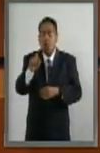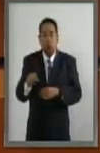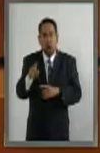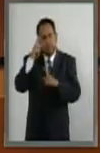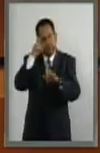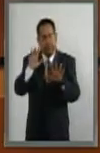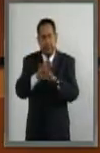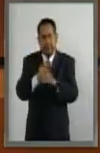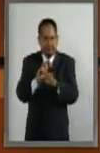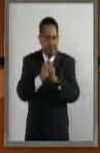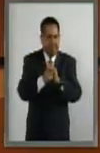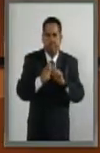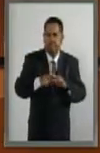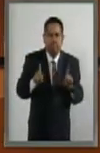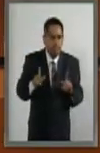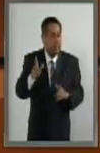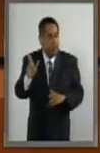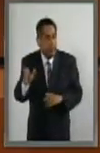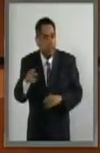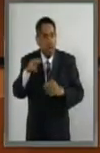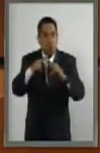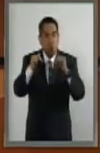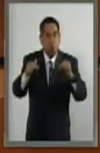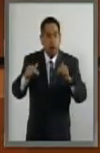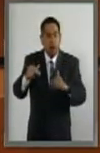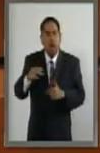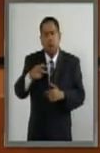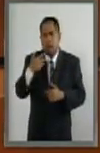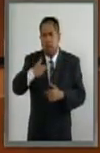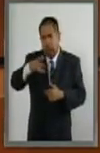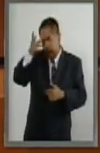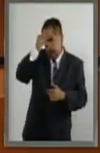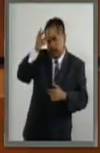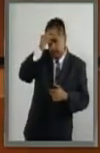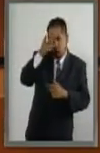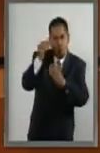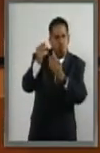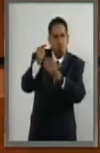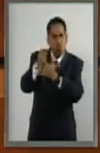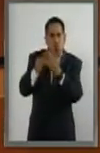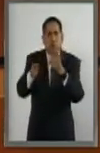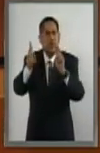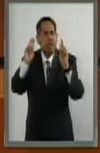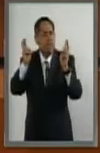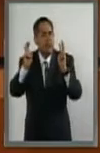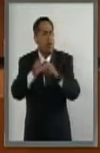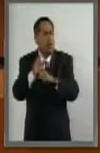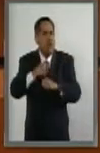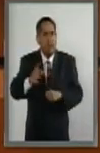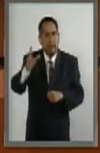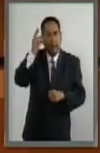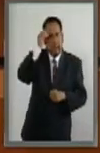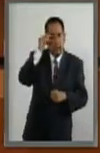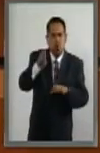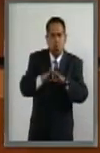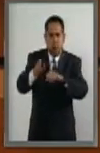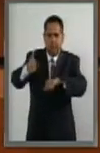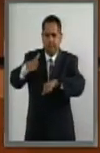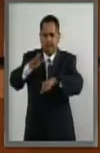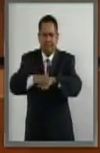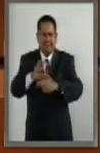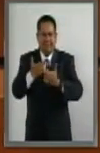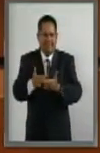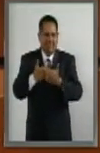nuestras fortalezas comunes. De Noruega debemos mucho aprender y uno de esos temas es precisamente la administración de la